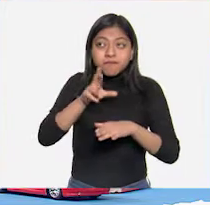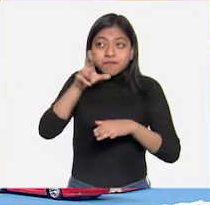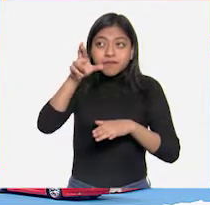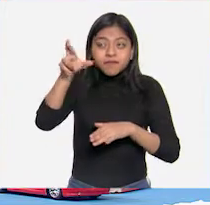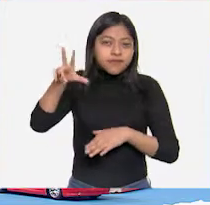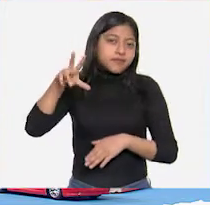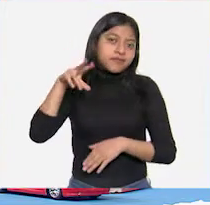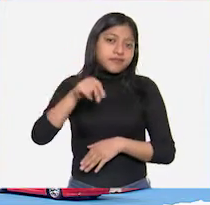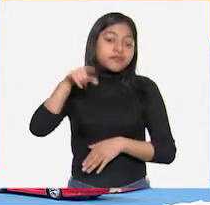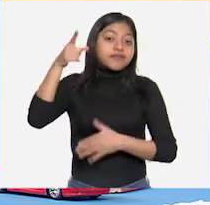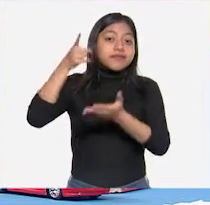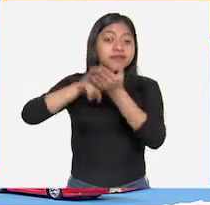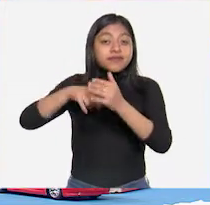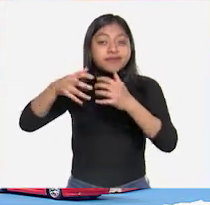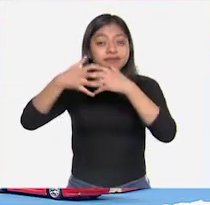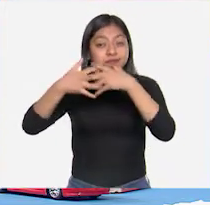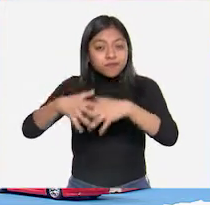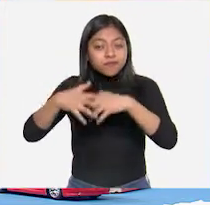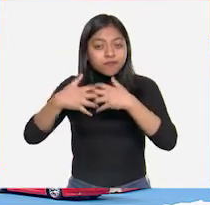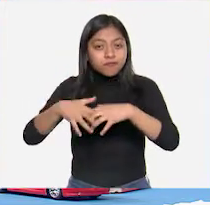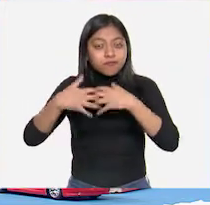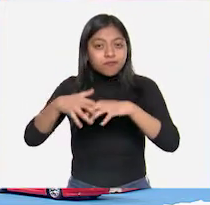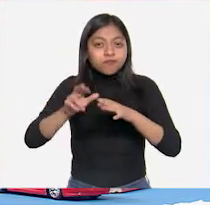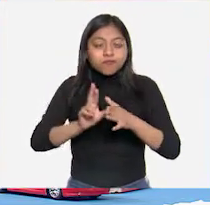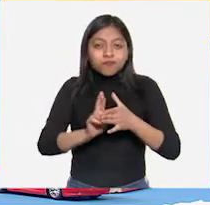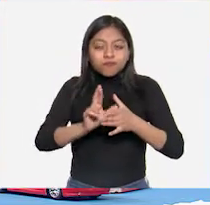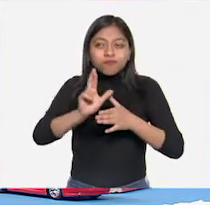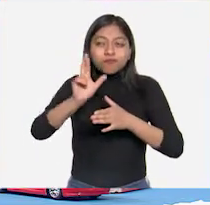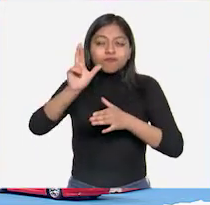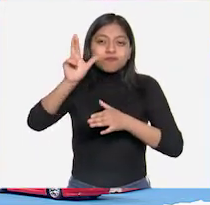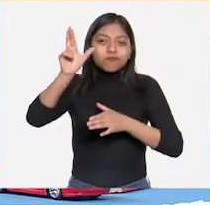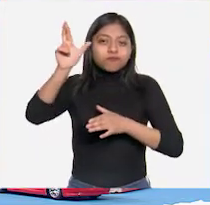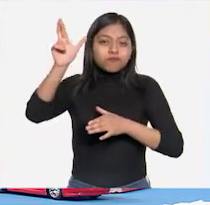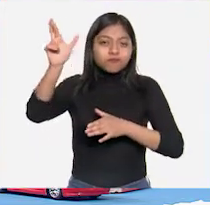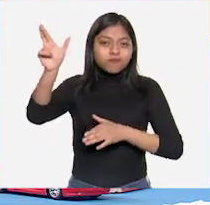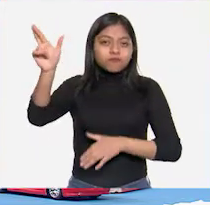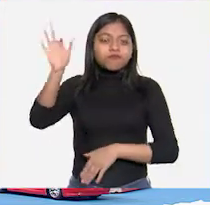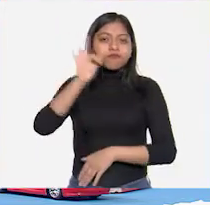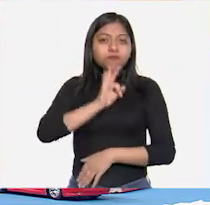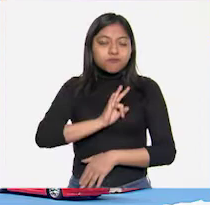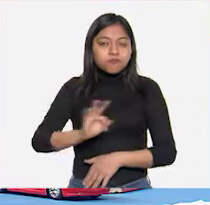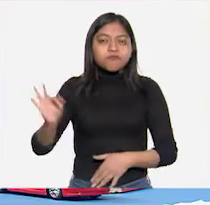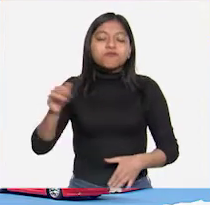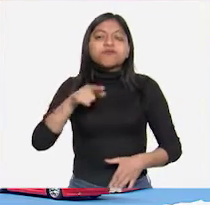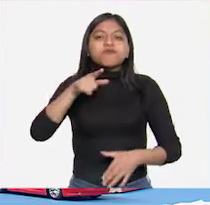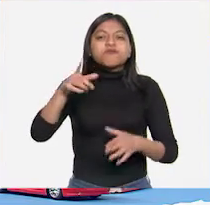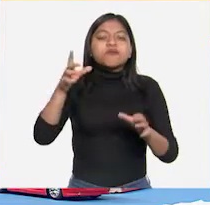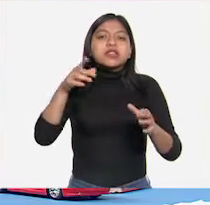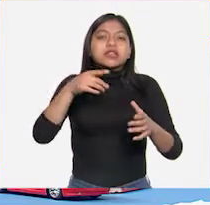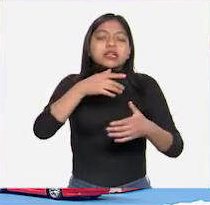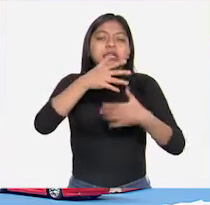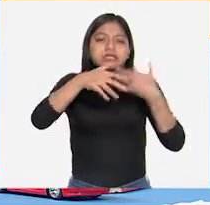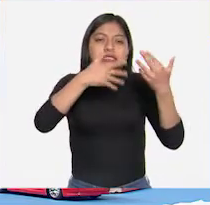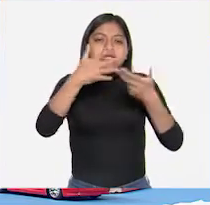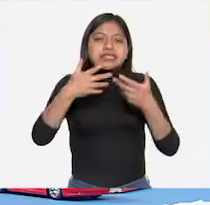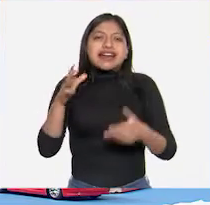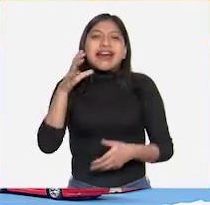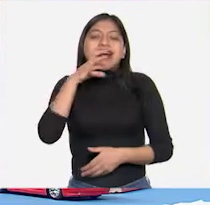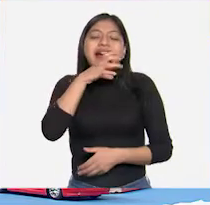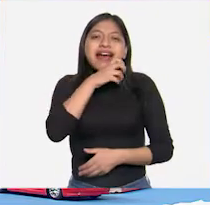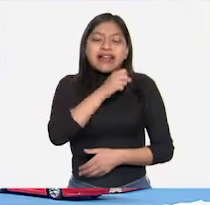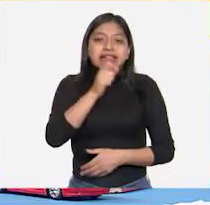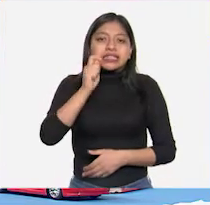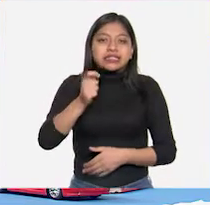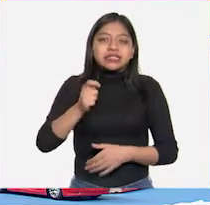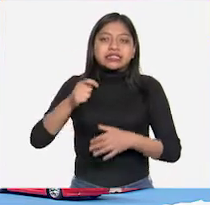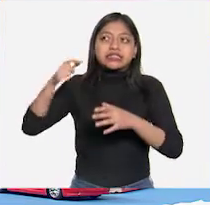el motor a reacción del cohete ejerce una fuerza sobre los gases calientes y lo empuja hacia atrás.